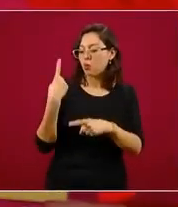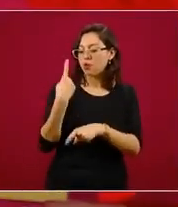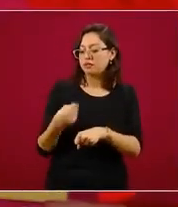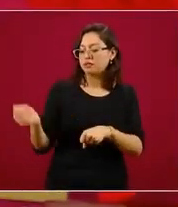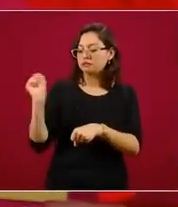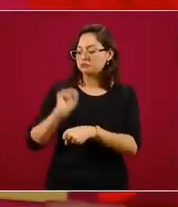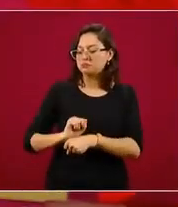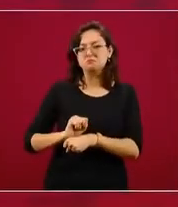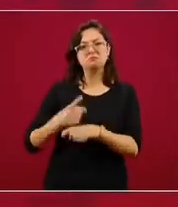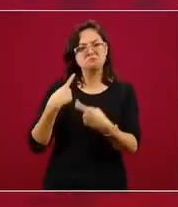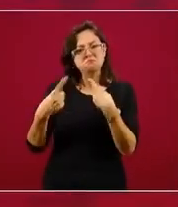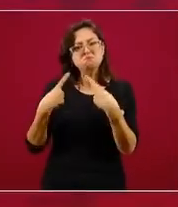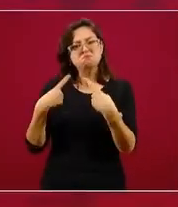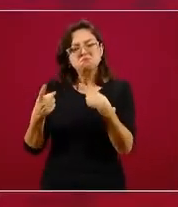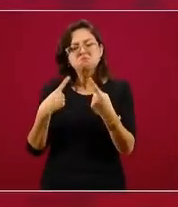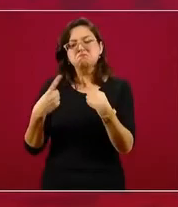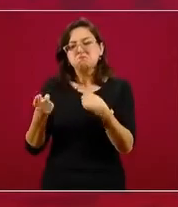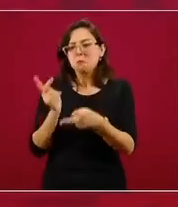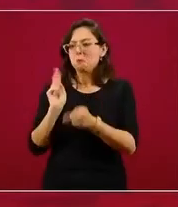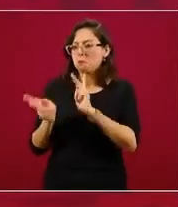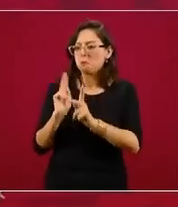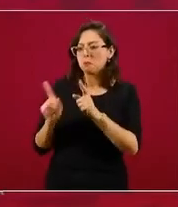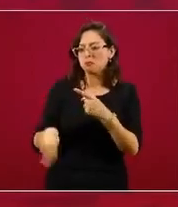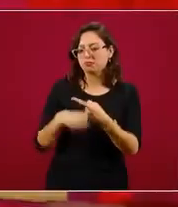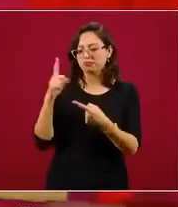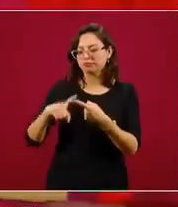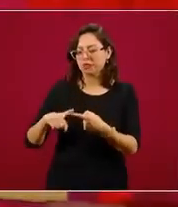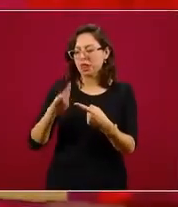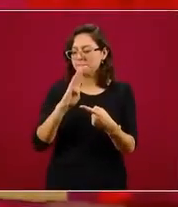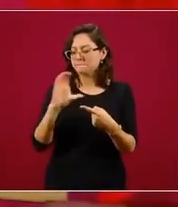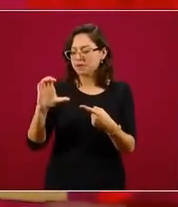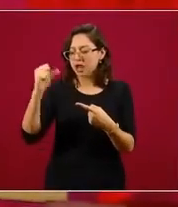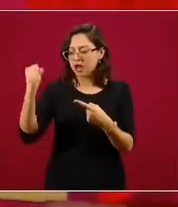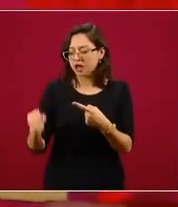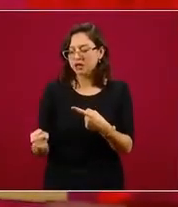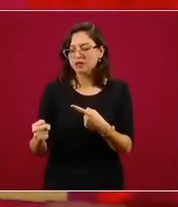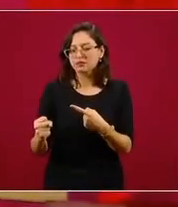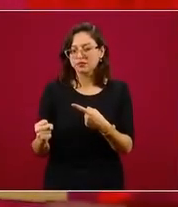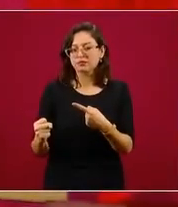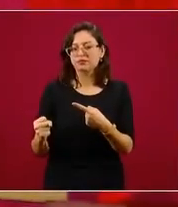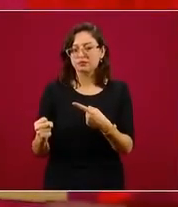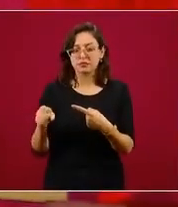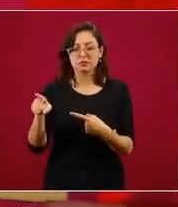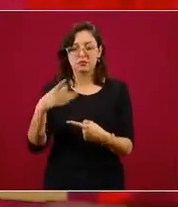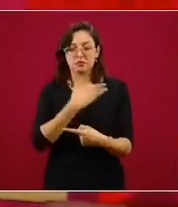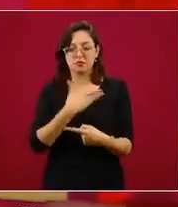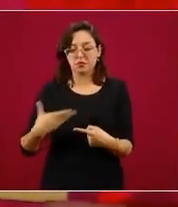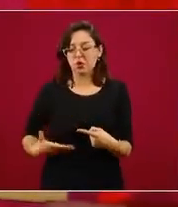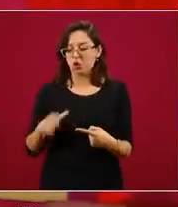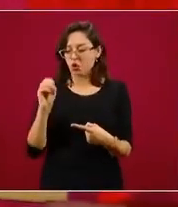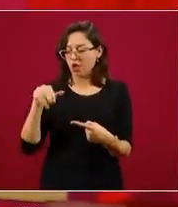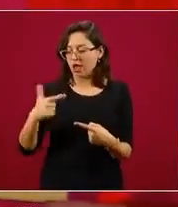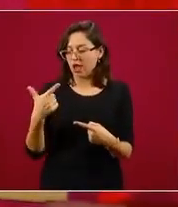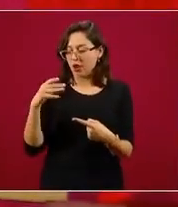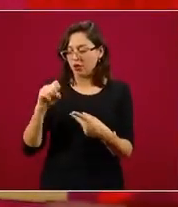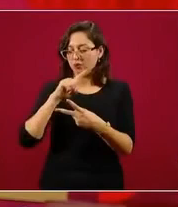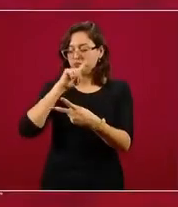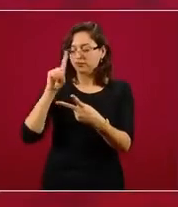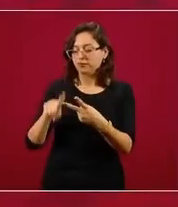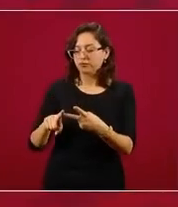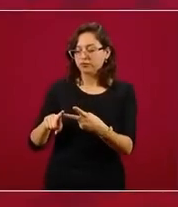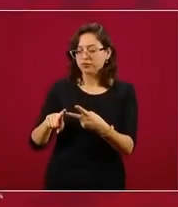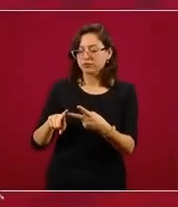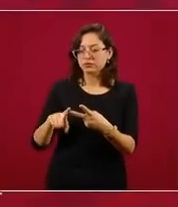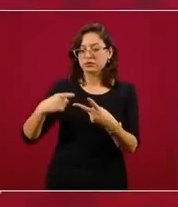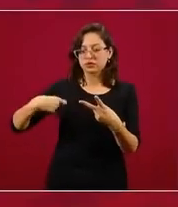un diálogo muy, muy productivo con el gobernador de Baja California Sur, quien además es presidente de CONAGO, el gobernador